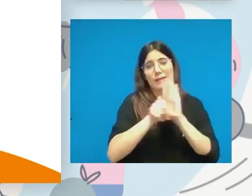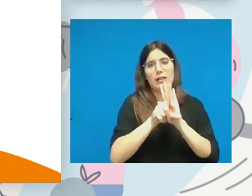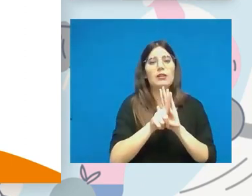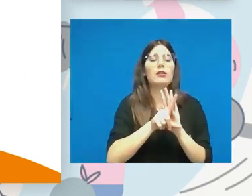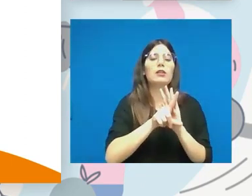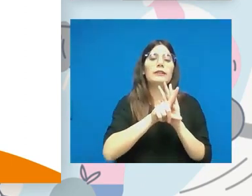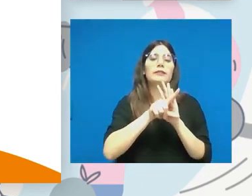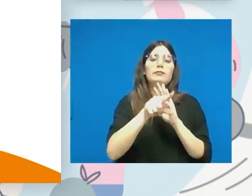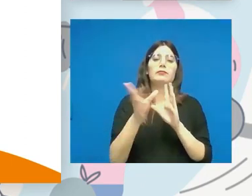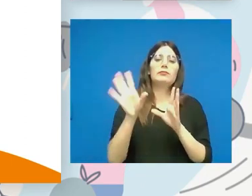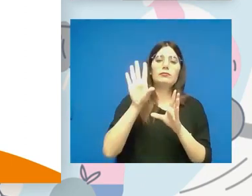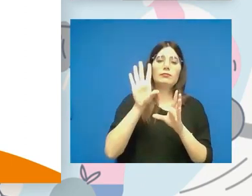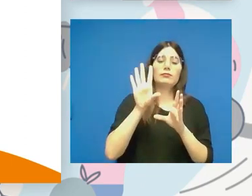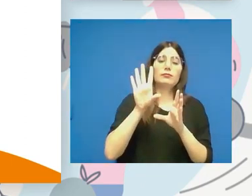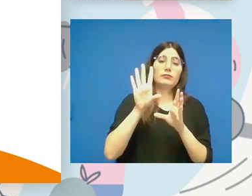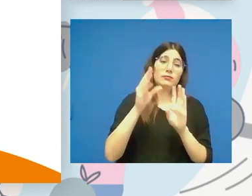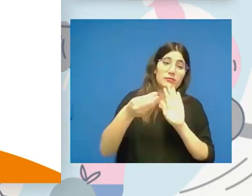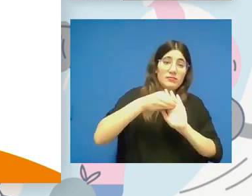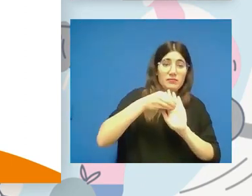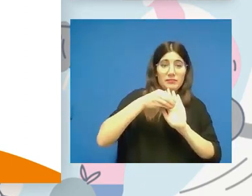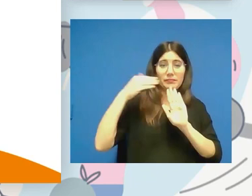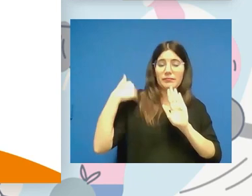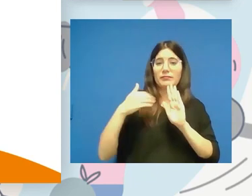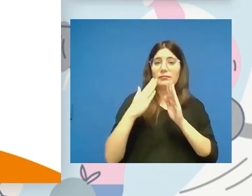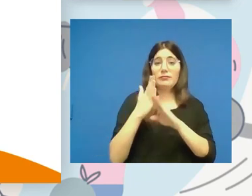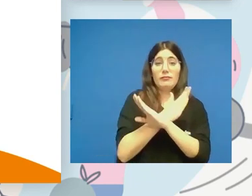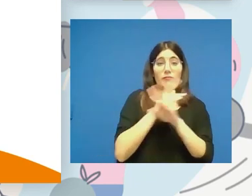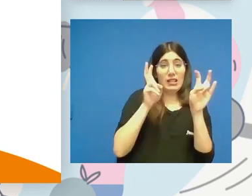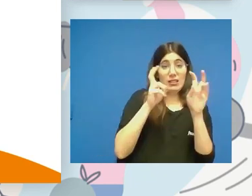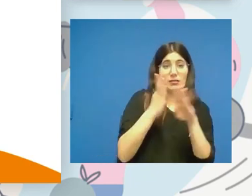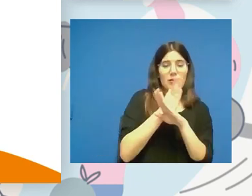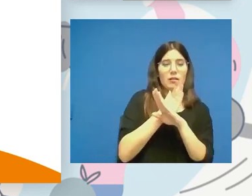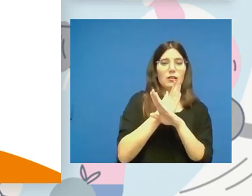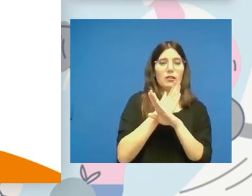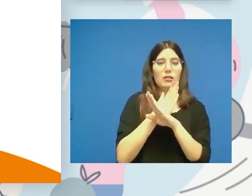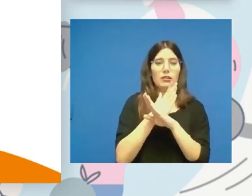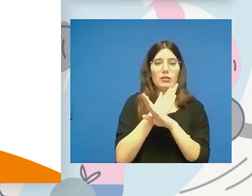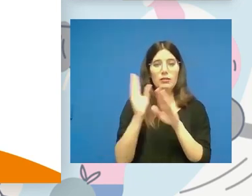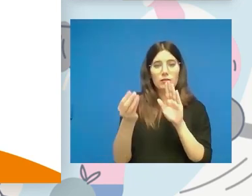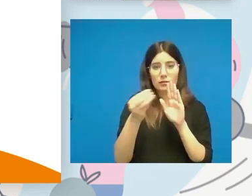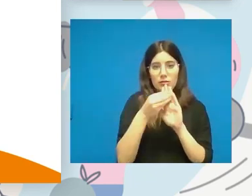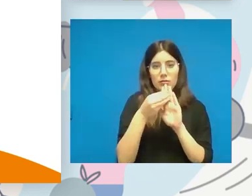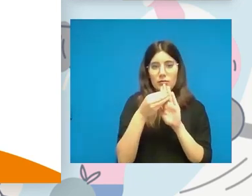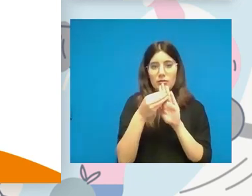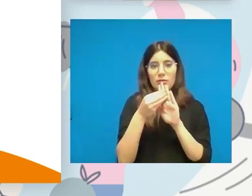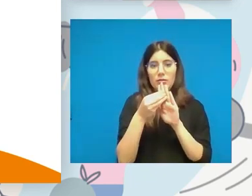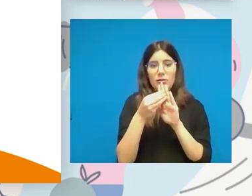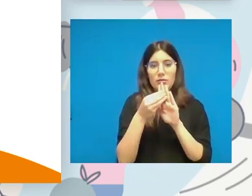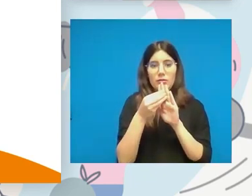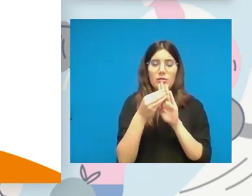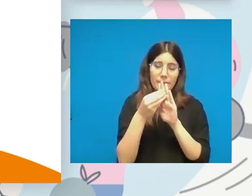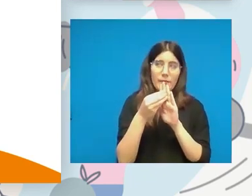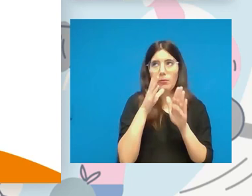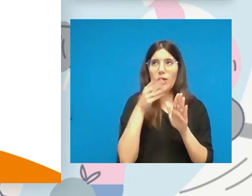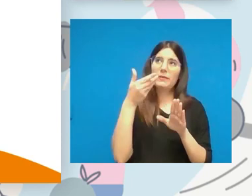Se introduce en el preámbulo ya una definición de lo que es importante también